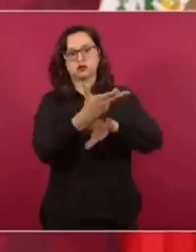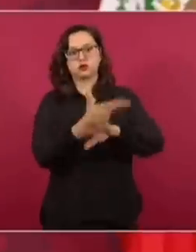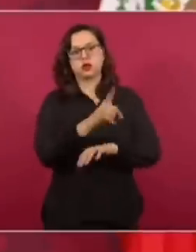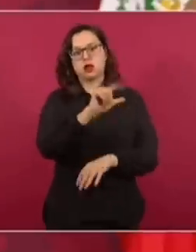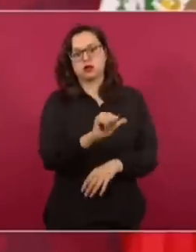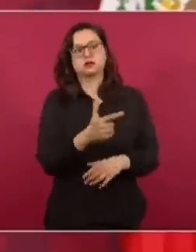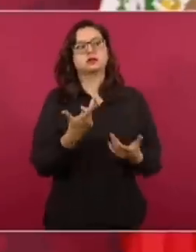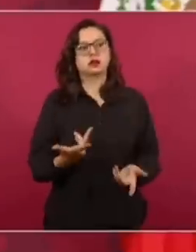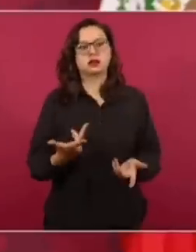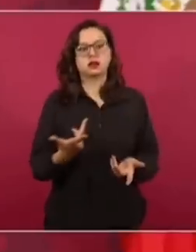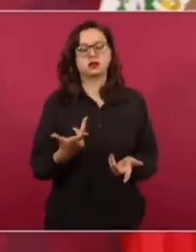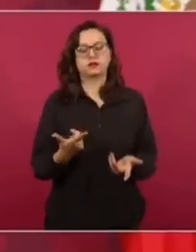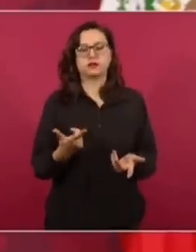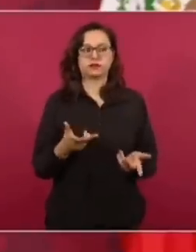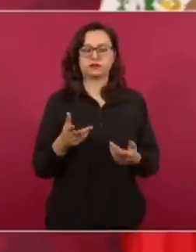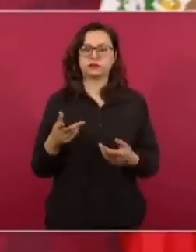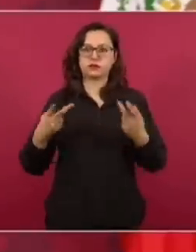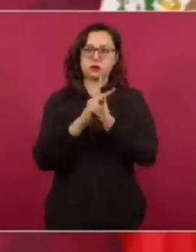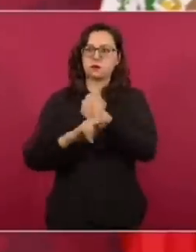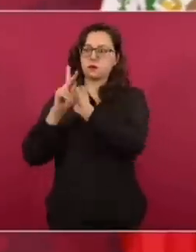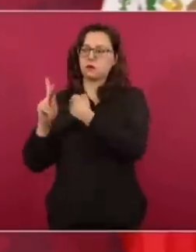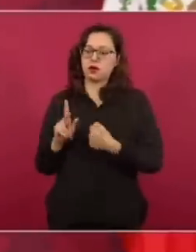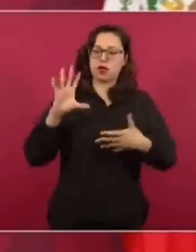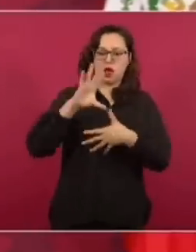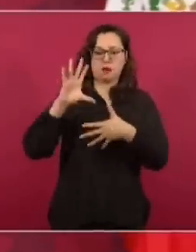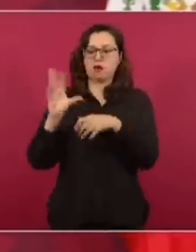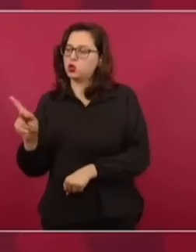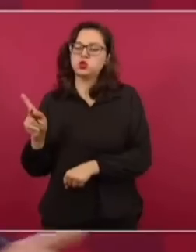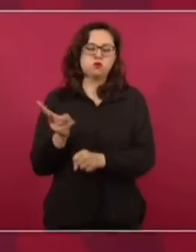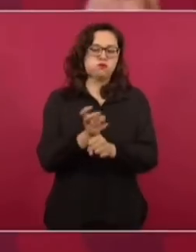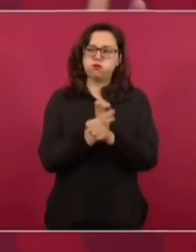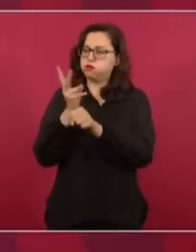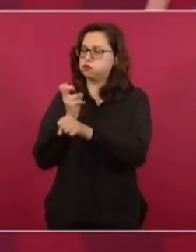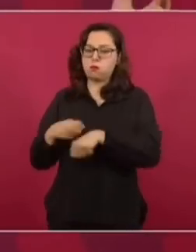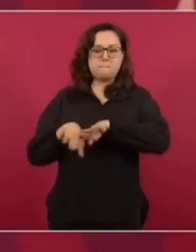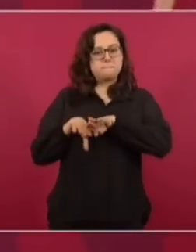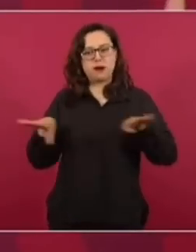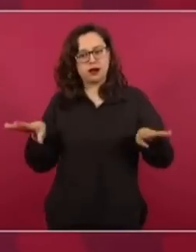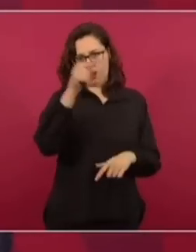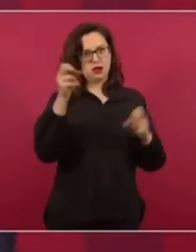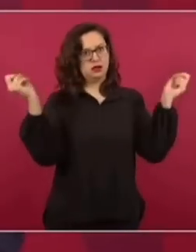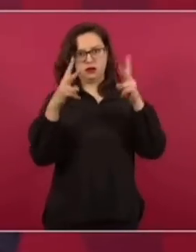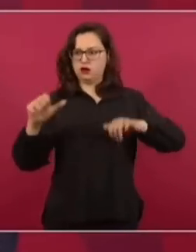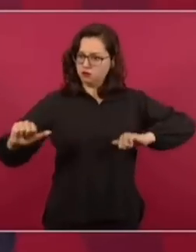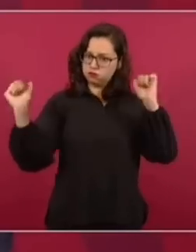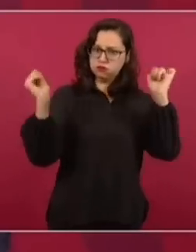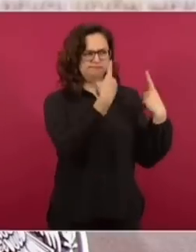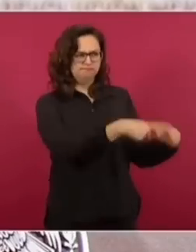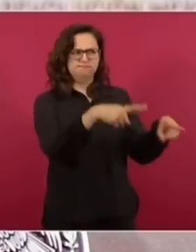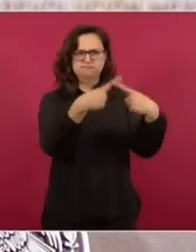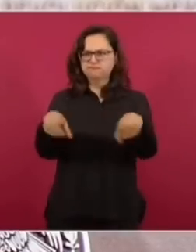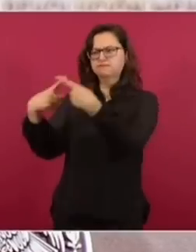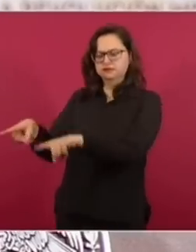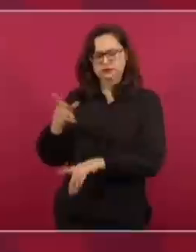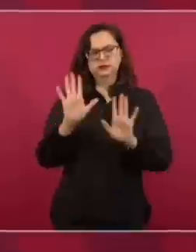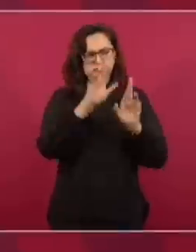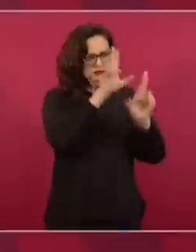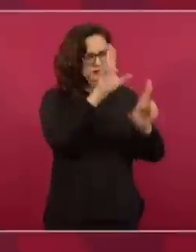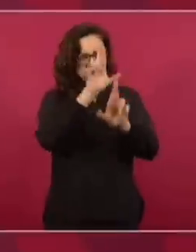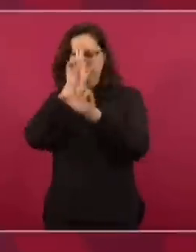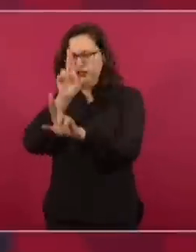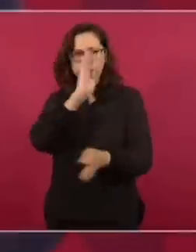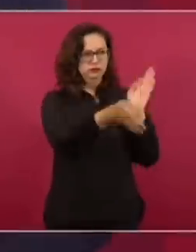se invite a todos. Que nadie excluya a nadie. Que podamos dialogar, aceptar nuestras diferencias, pero también